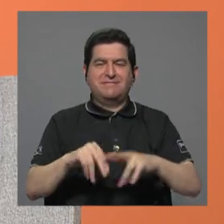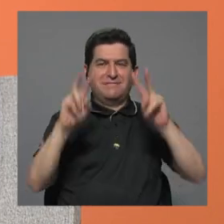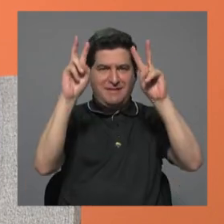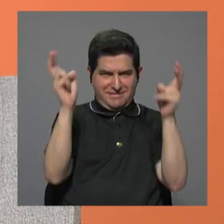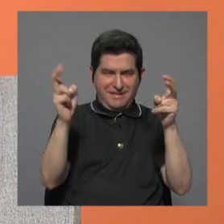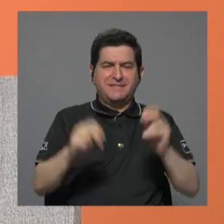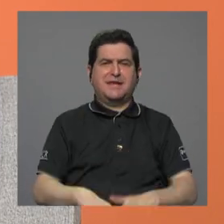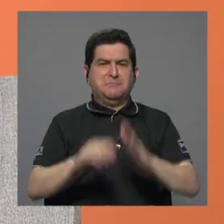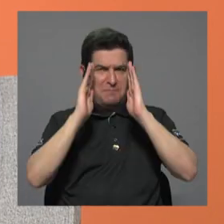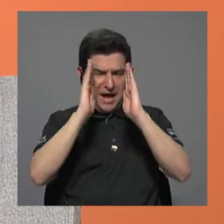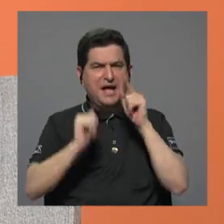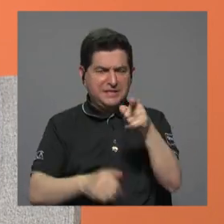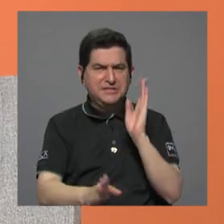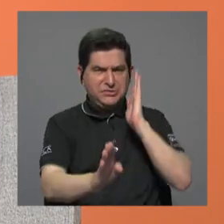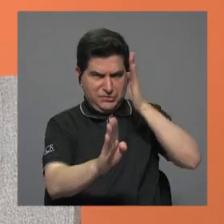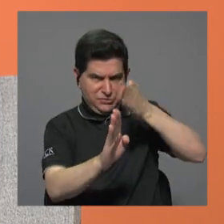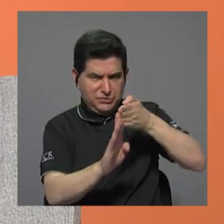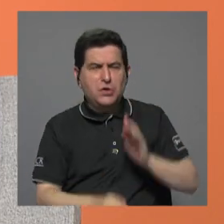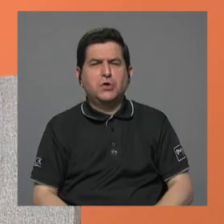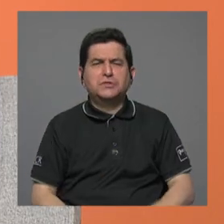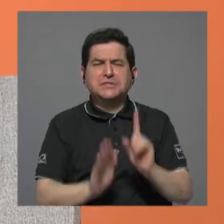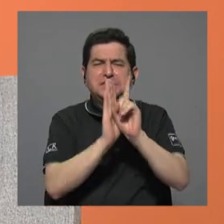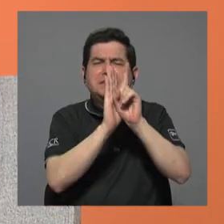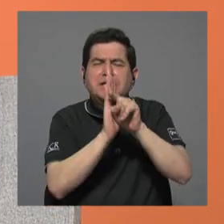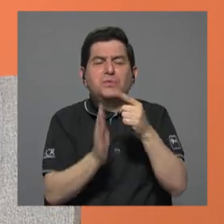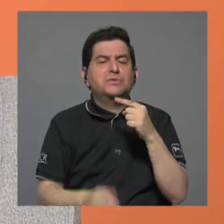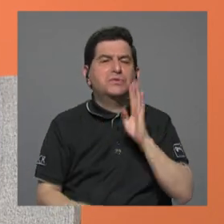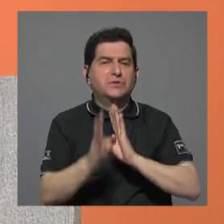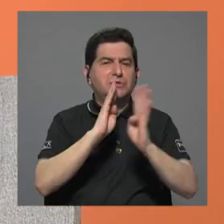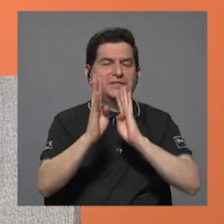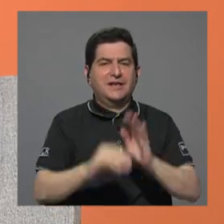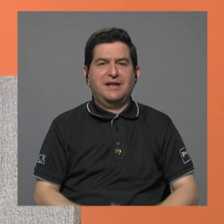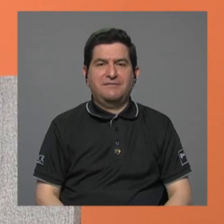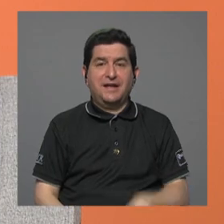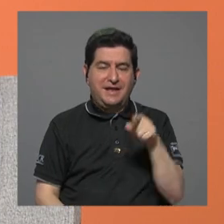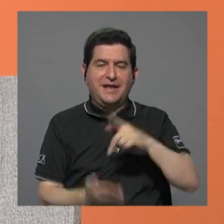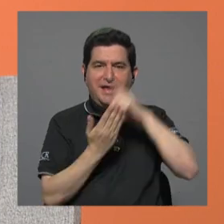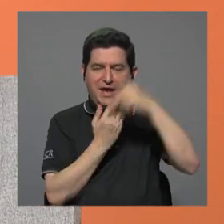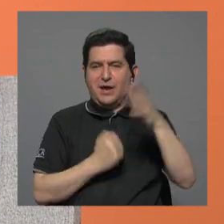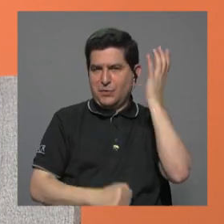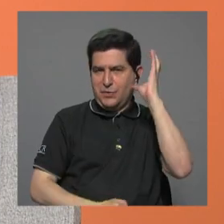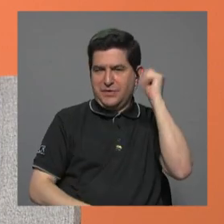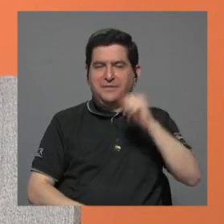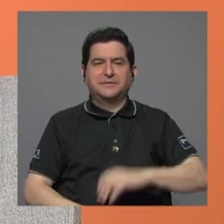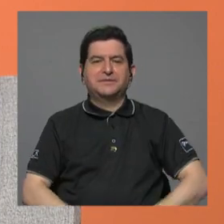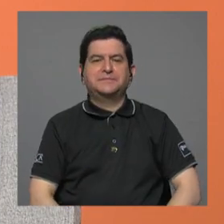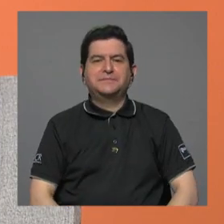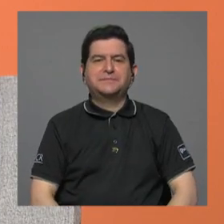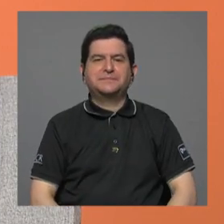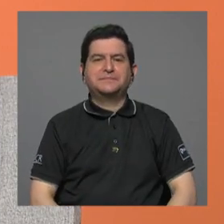tema, podríamos escucharlo a él parte unos segundos de lo que conversamos con él en Interferencia. Escuchemos.